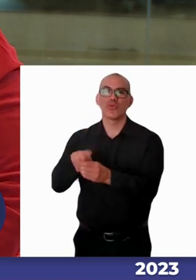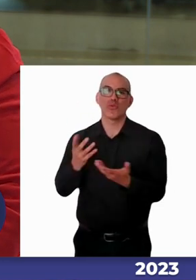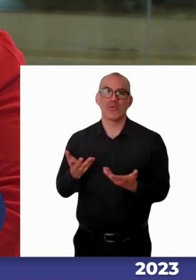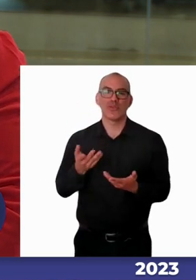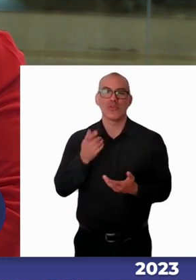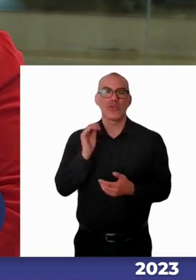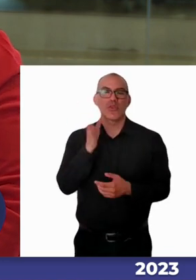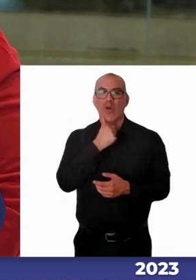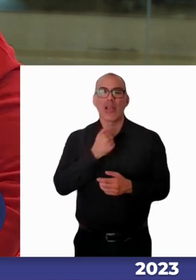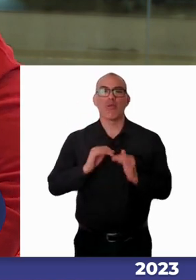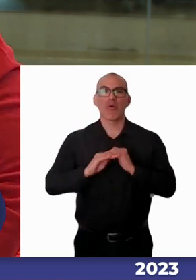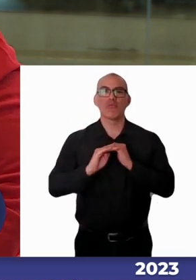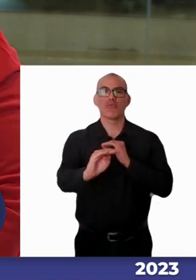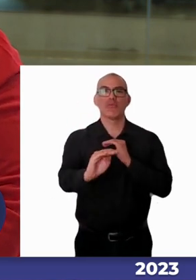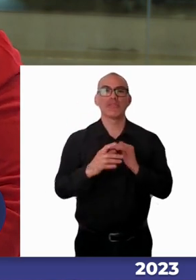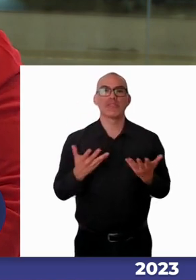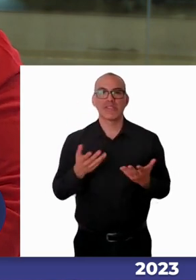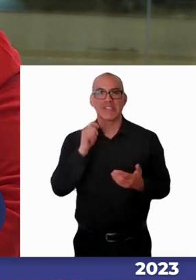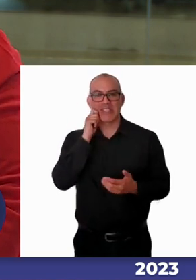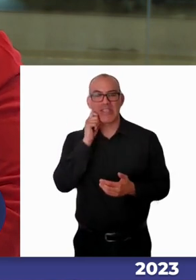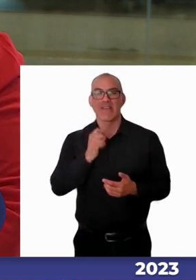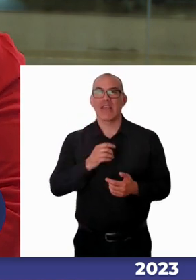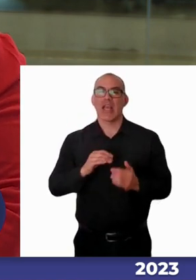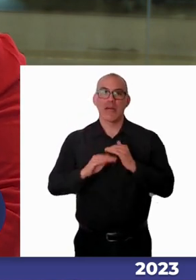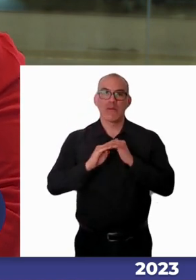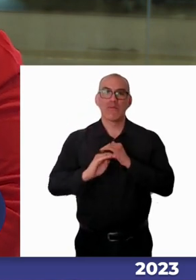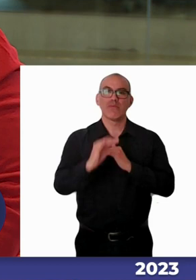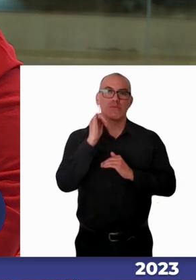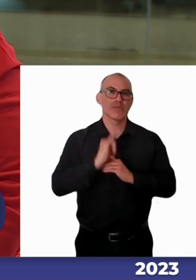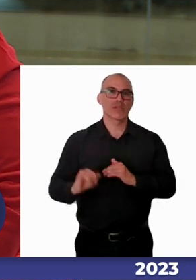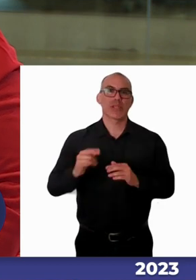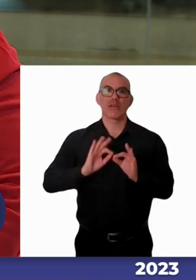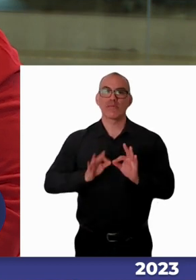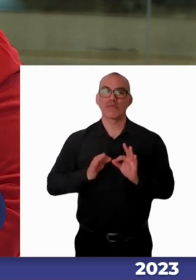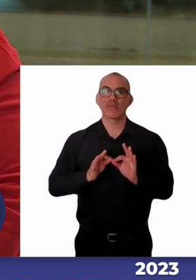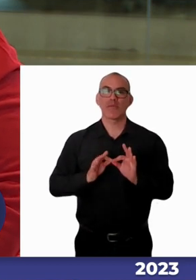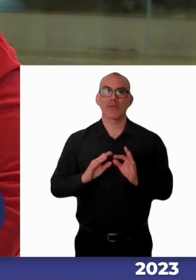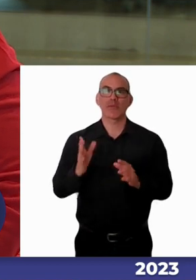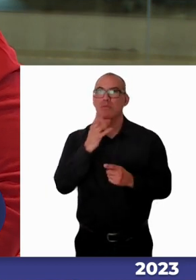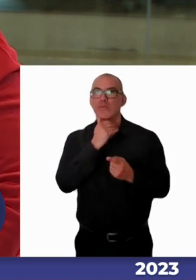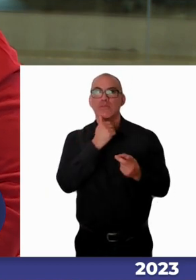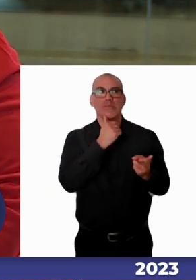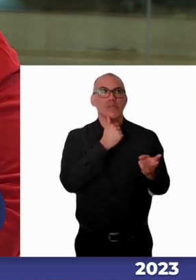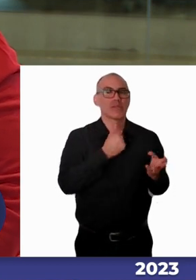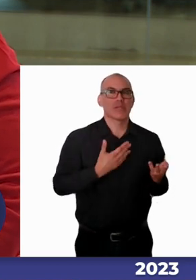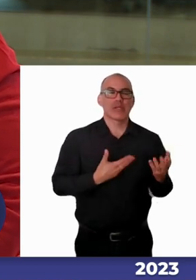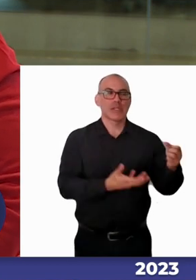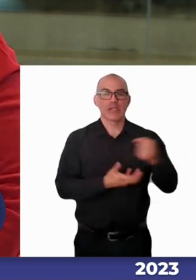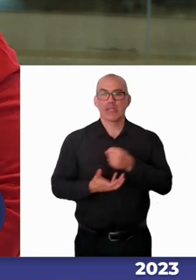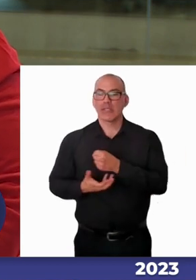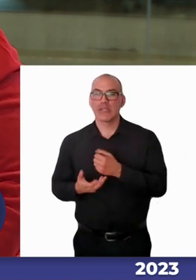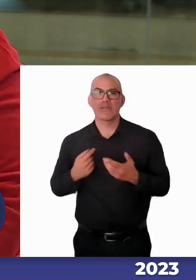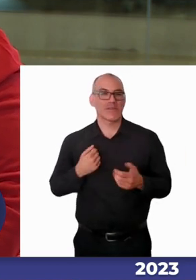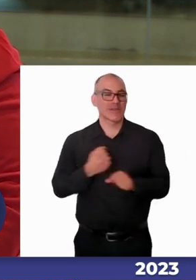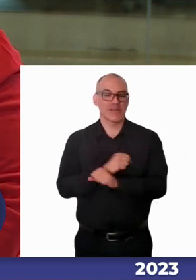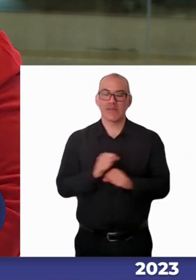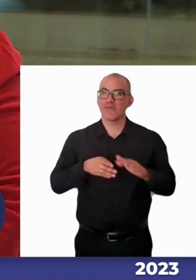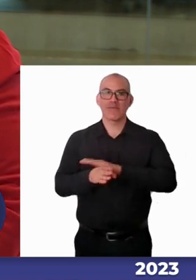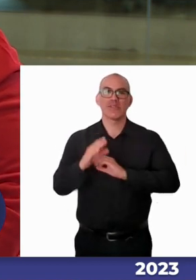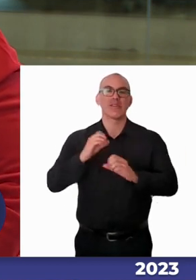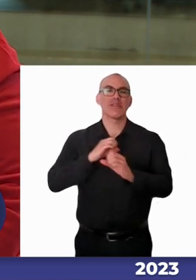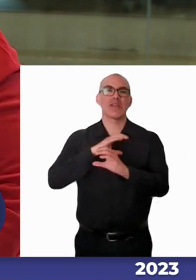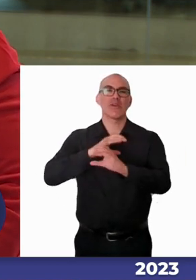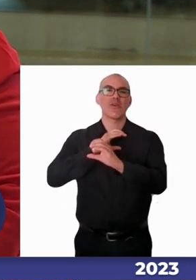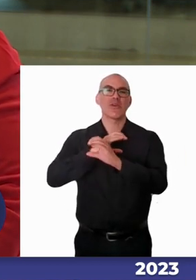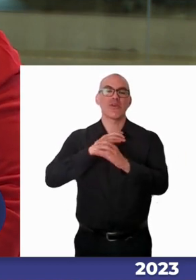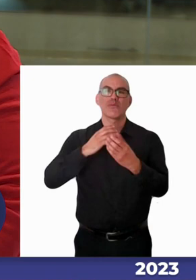sea, si tú no tienes un acceso permanente al intérprete, si tú quieres y no te ganaste el recurso, no puedes acceder a la comunicación entre tú